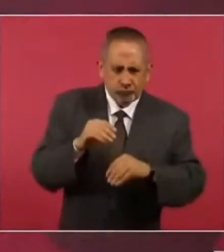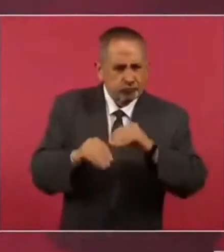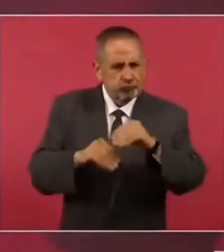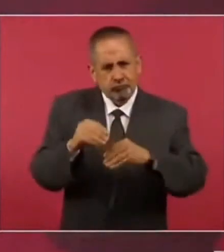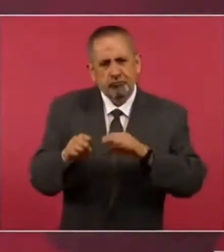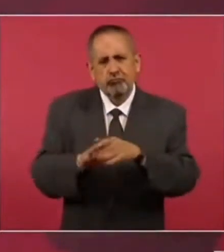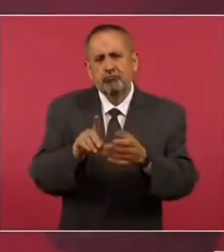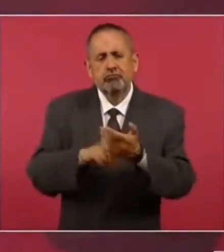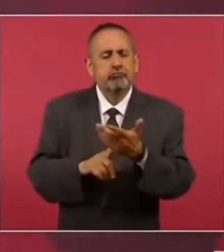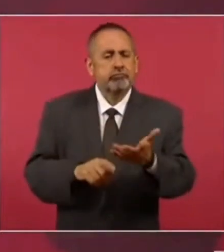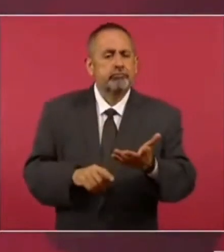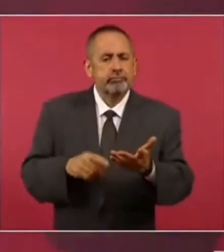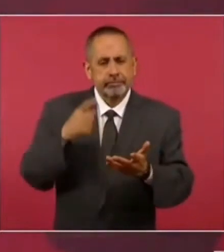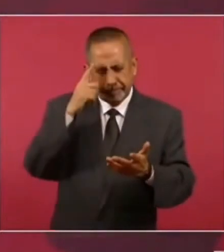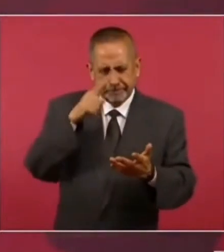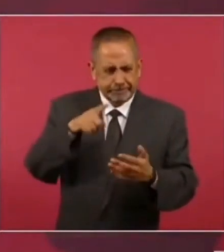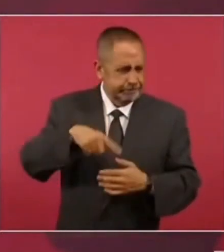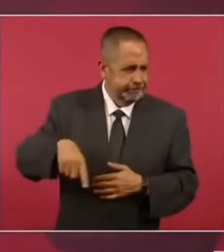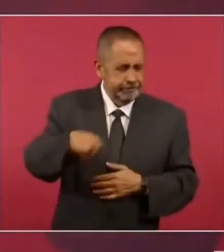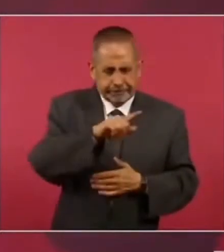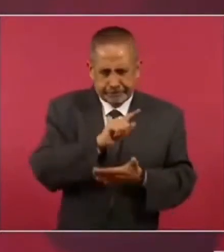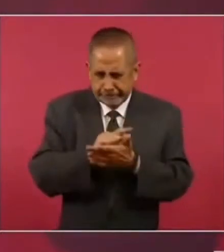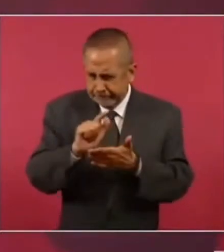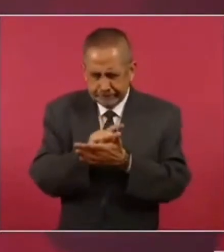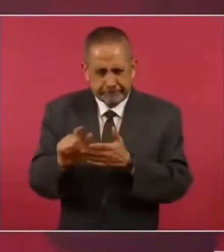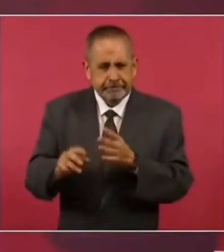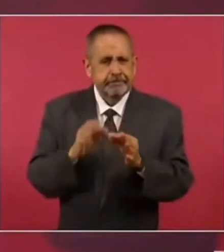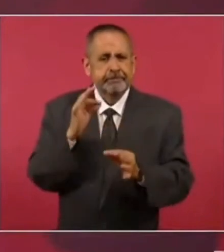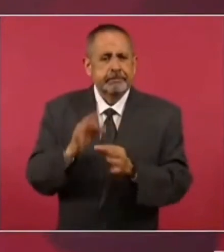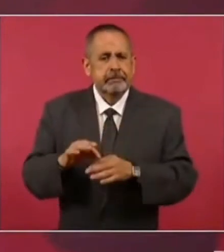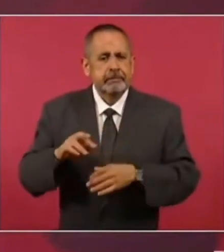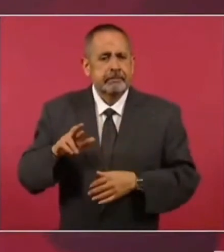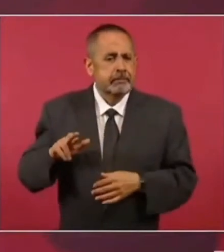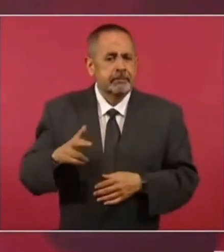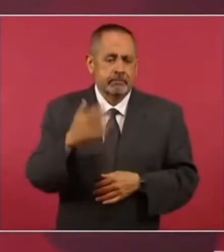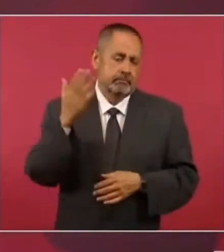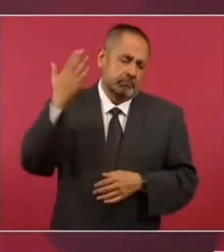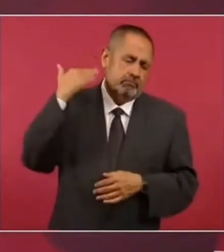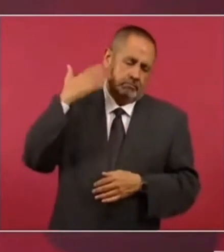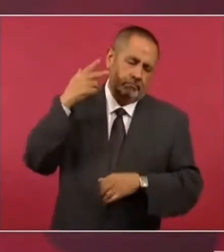En todo lo relacionado con ese daño que se causó.